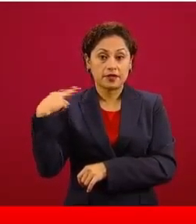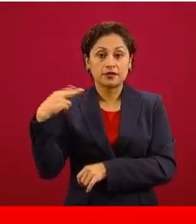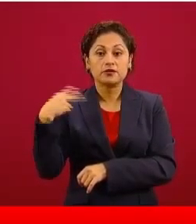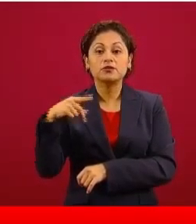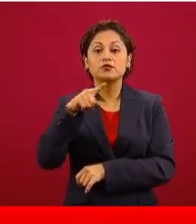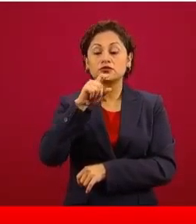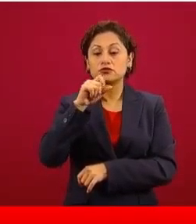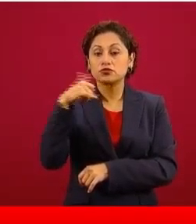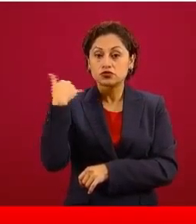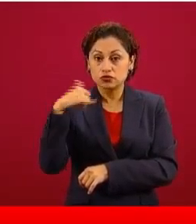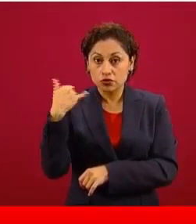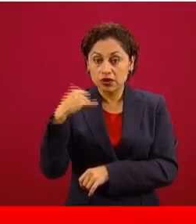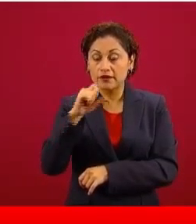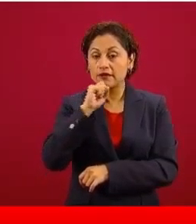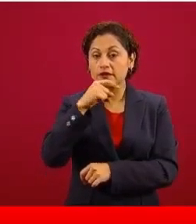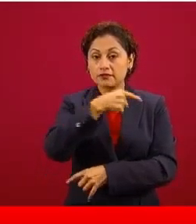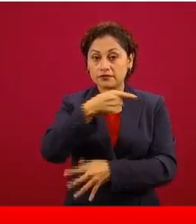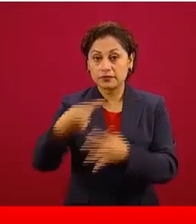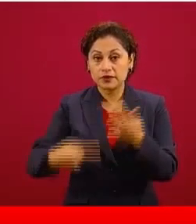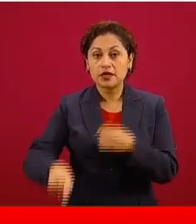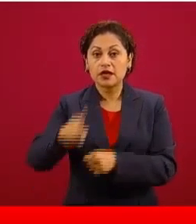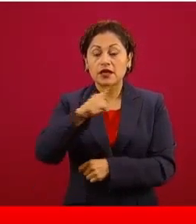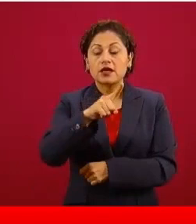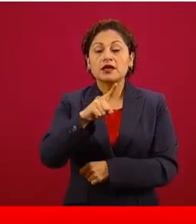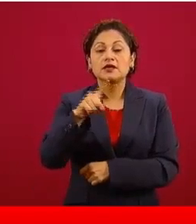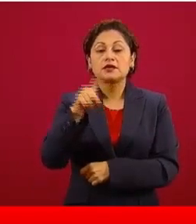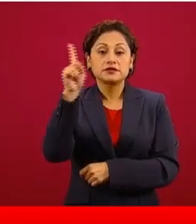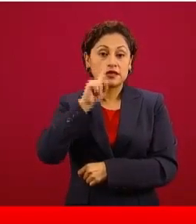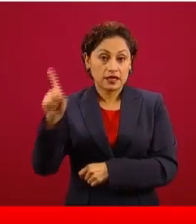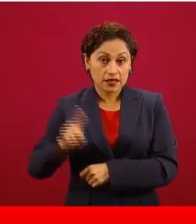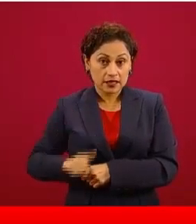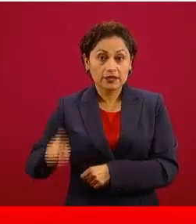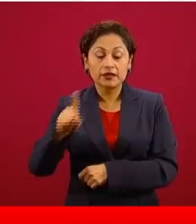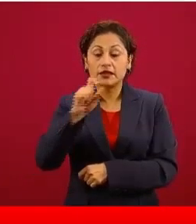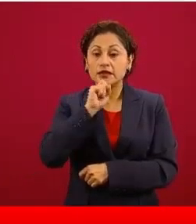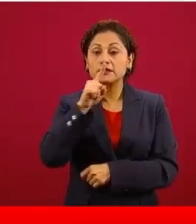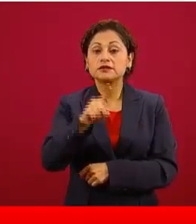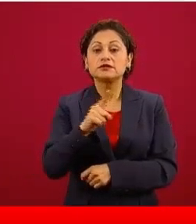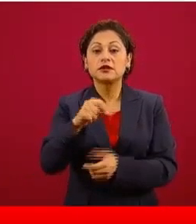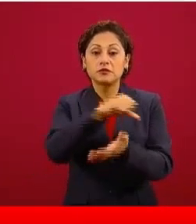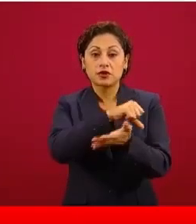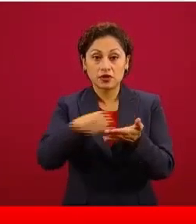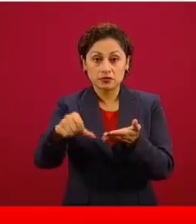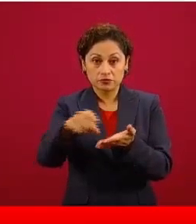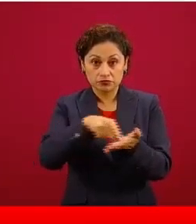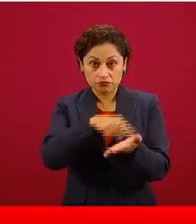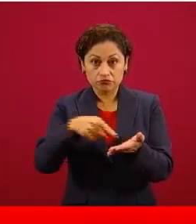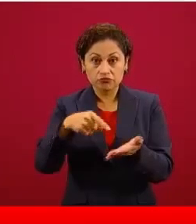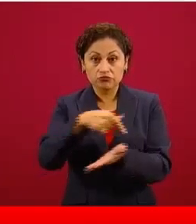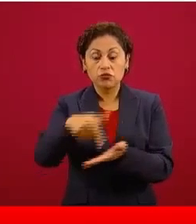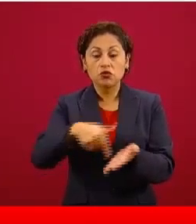Nacional también en Nayarit y Zacatecas, donde inmovilizamos instrumentos en Cuauhtémoc,